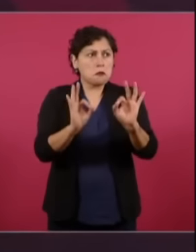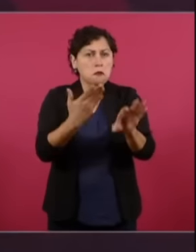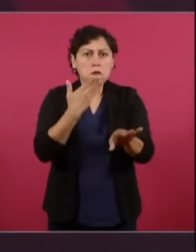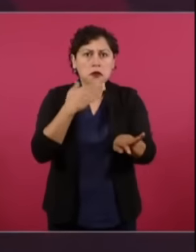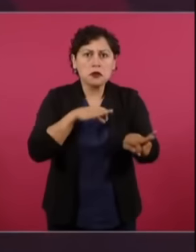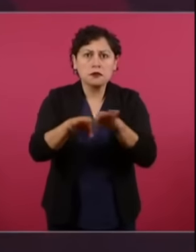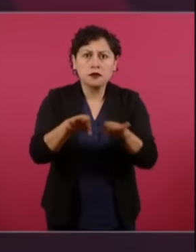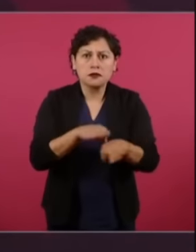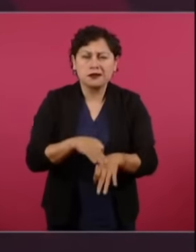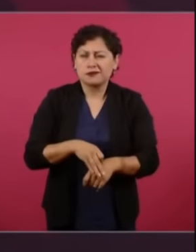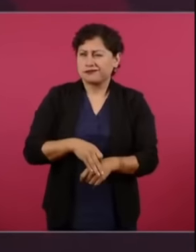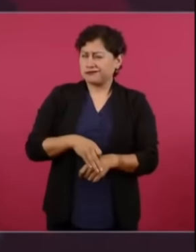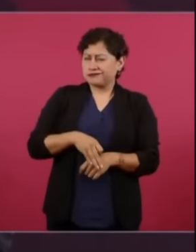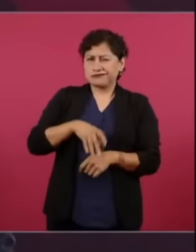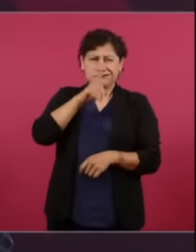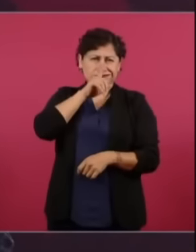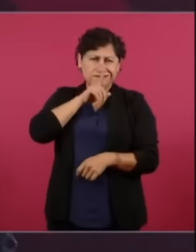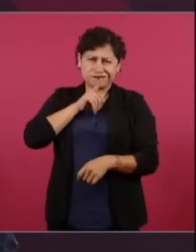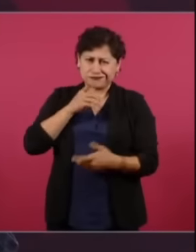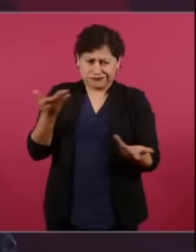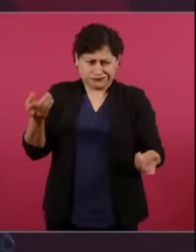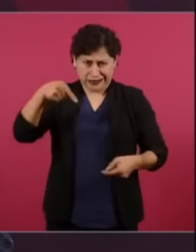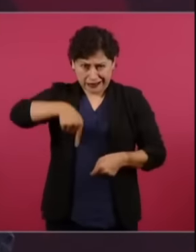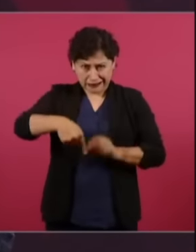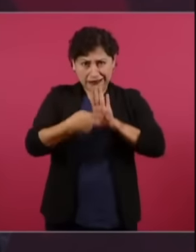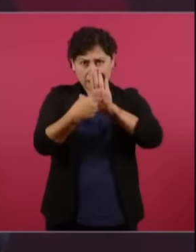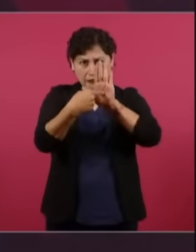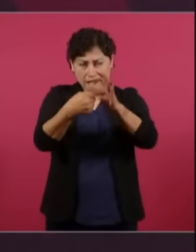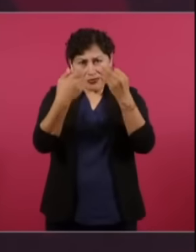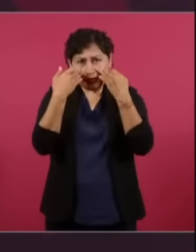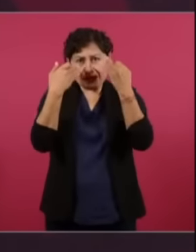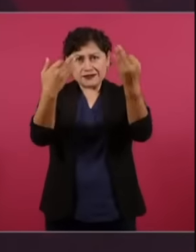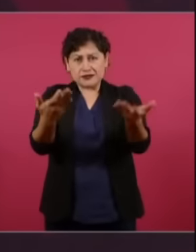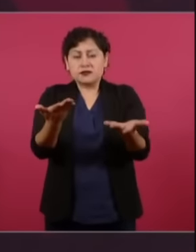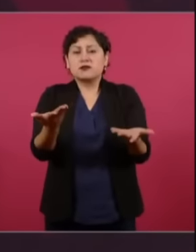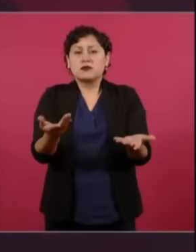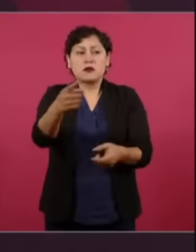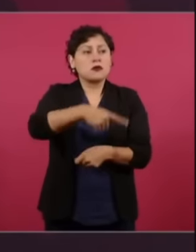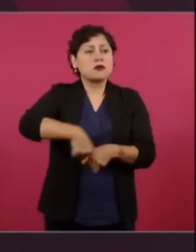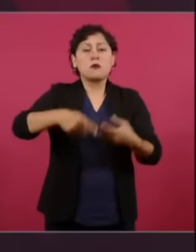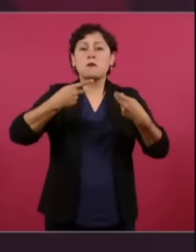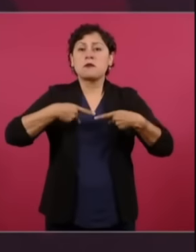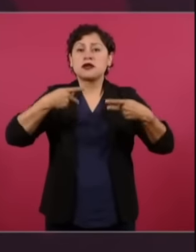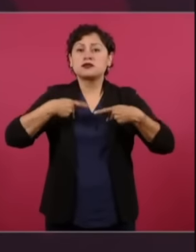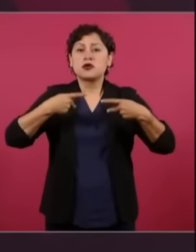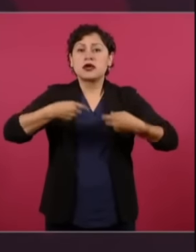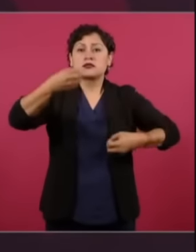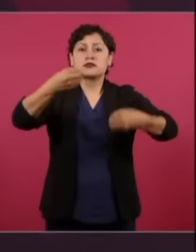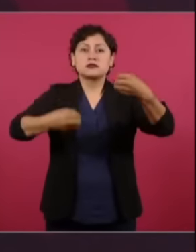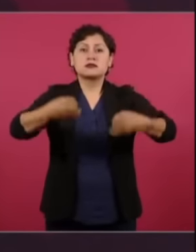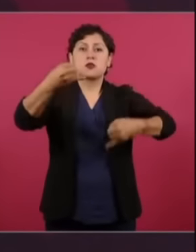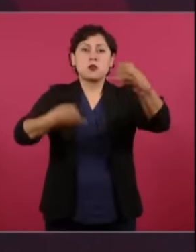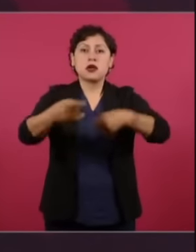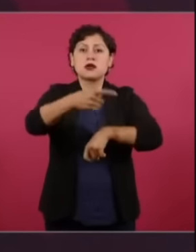¿Cuántos jueces dejan libres a presuntos delincuentes? A crimen